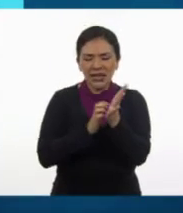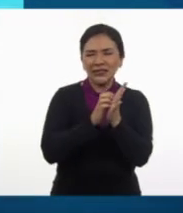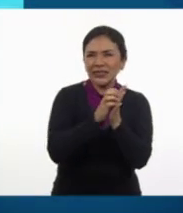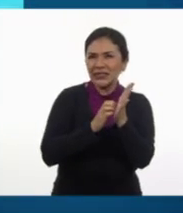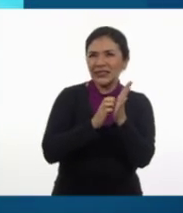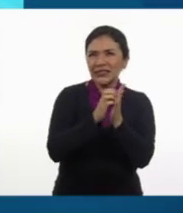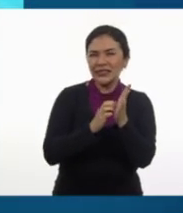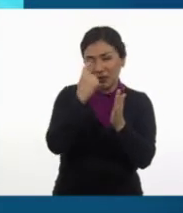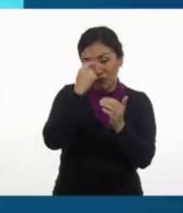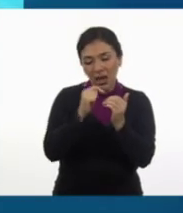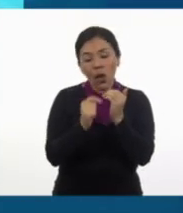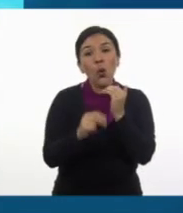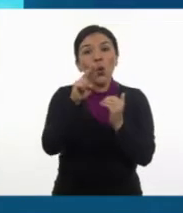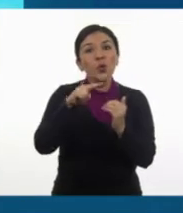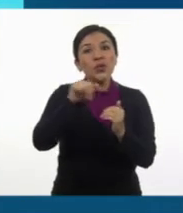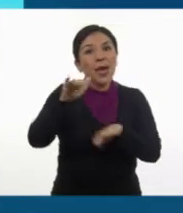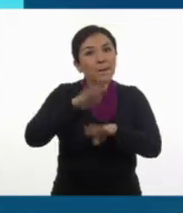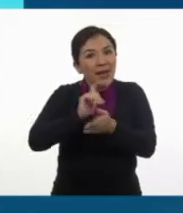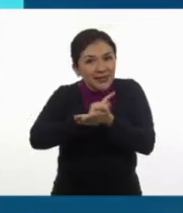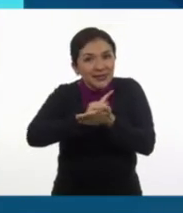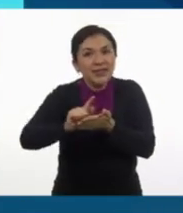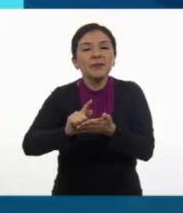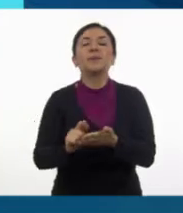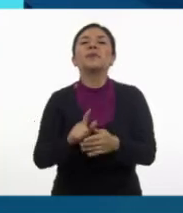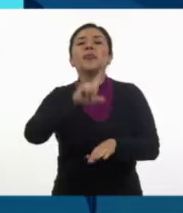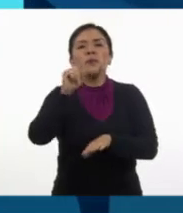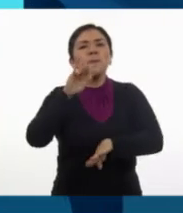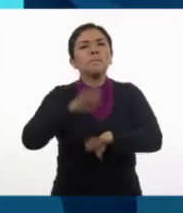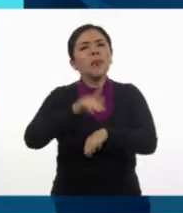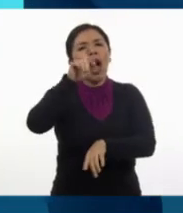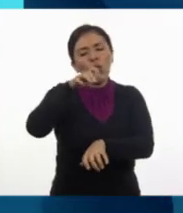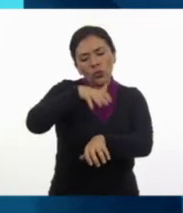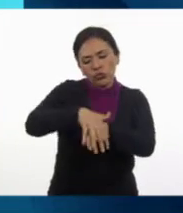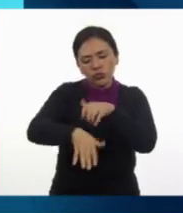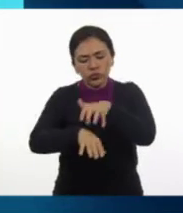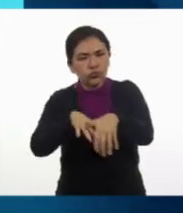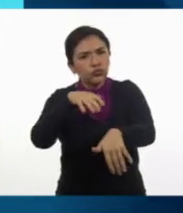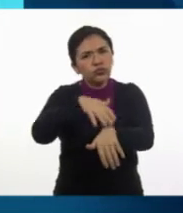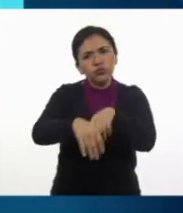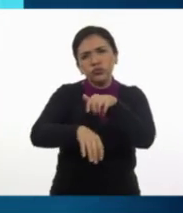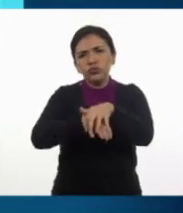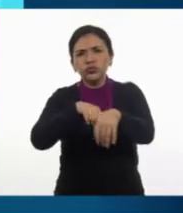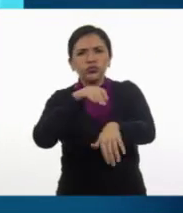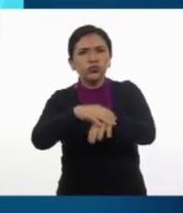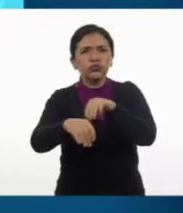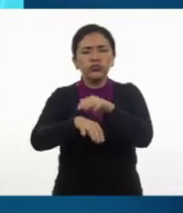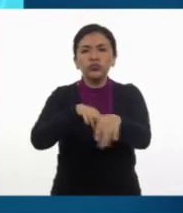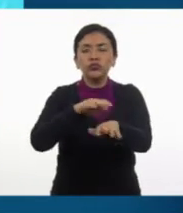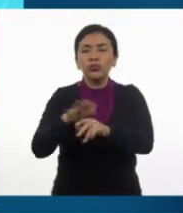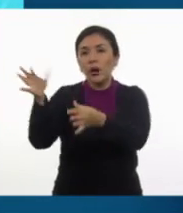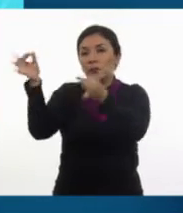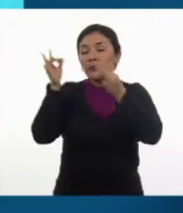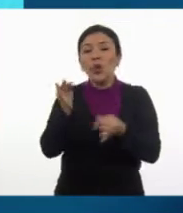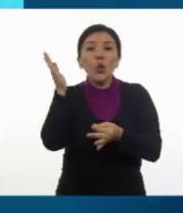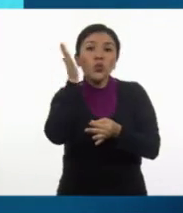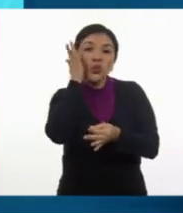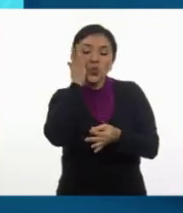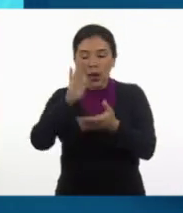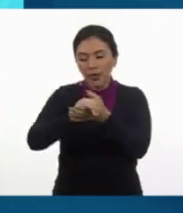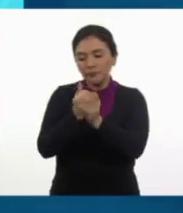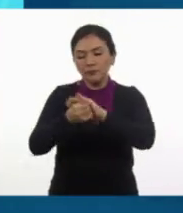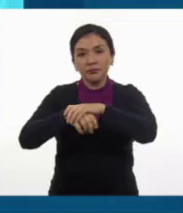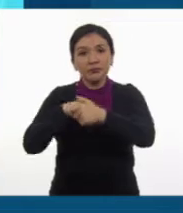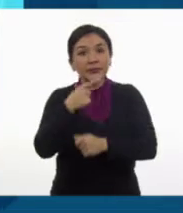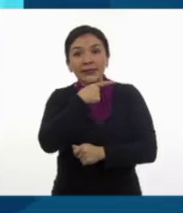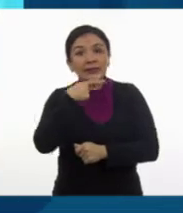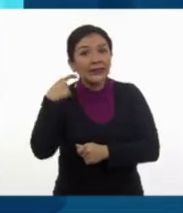que rasguñas la palma de tus manos para lavar tus uñas. Enjuaga tus manos con agua. Sécalas